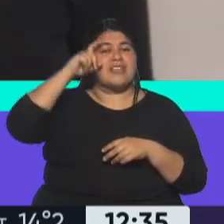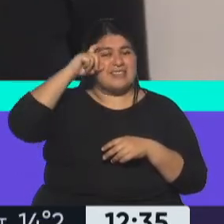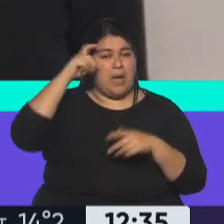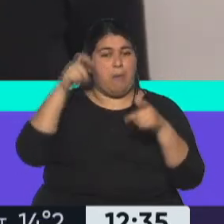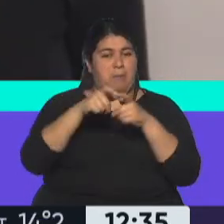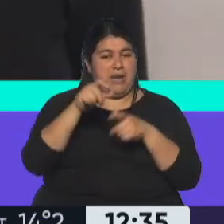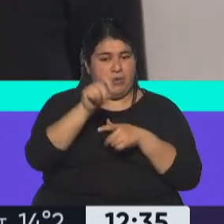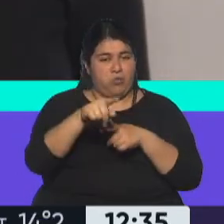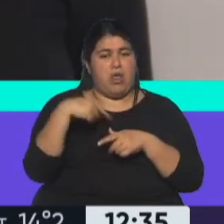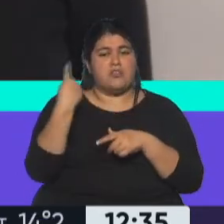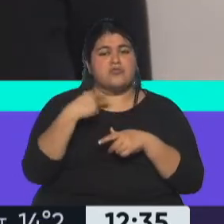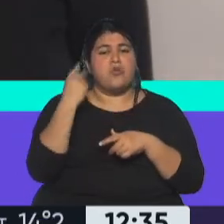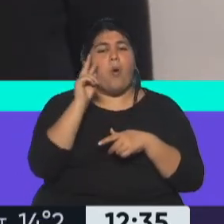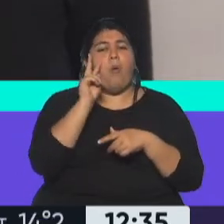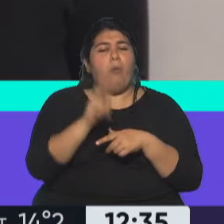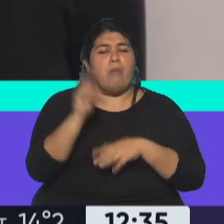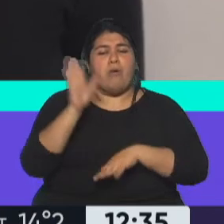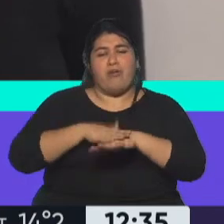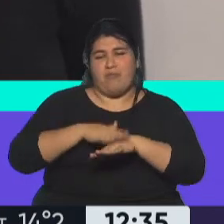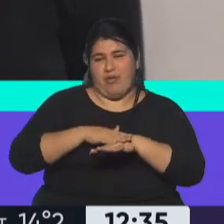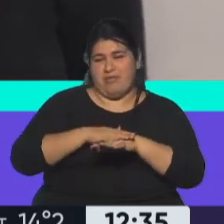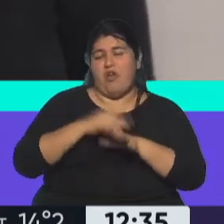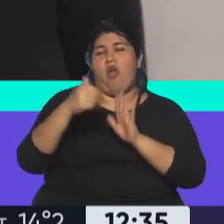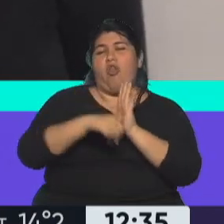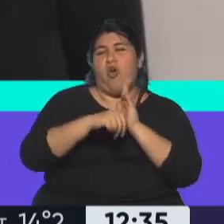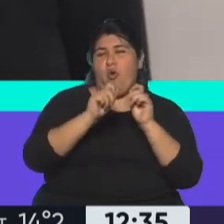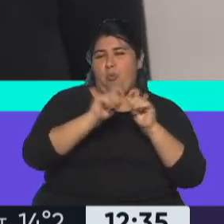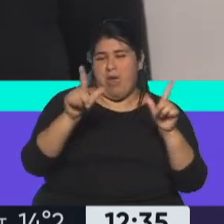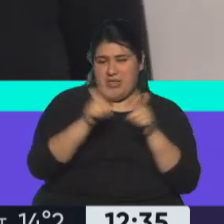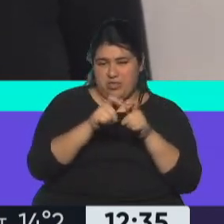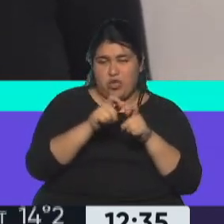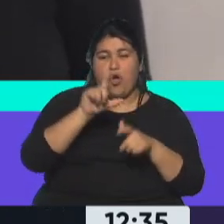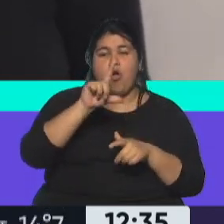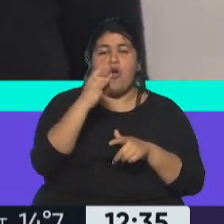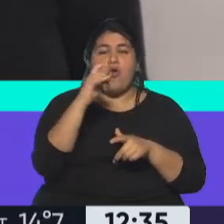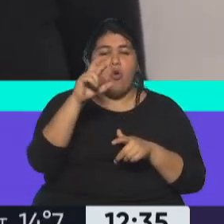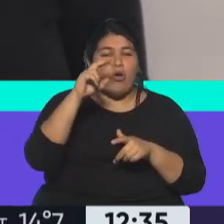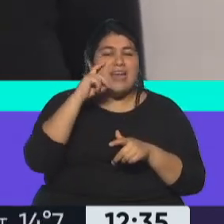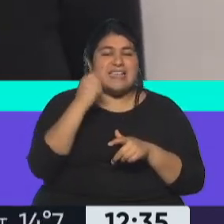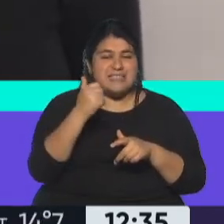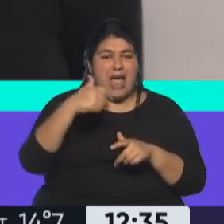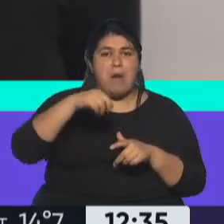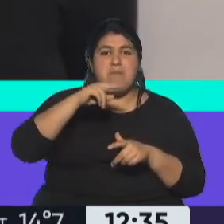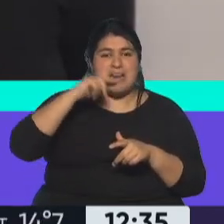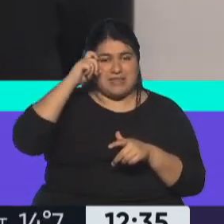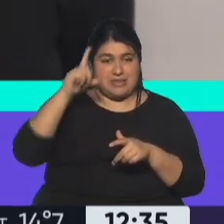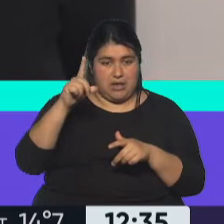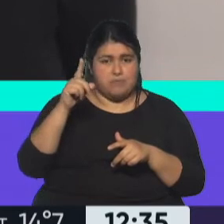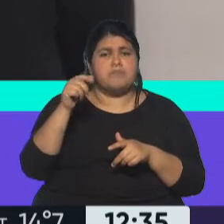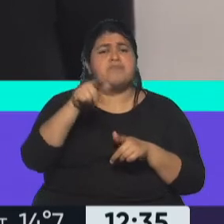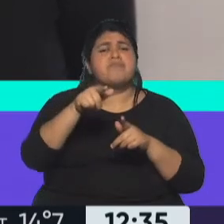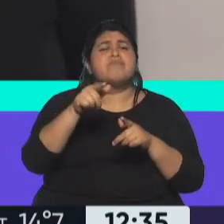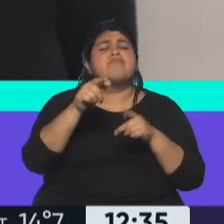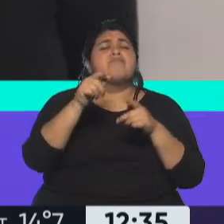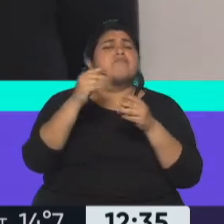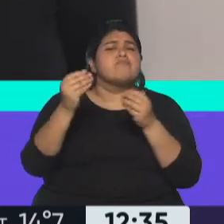Porque vemos el trabajo de Lucrecia Martelli, que va a ser presentado en la pantalla de Contar, nuestra plataforma pública, con el protagónico para